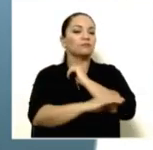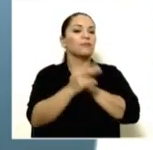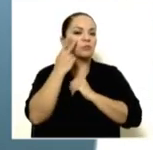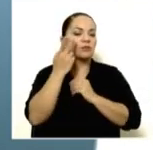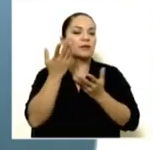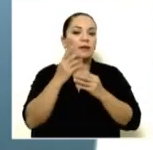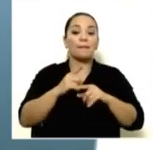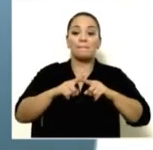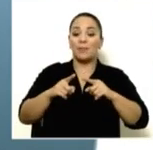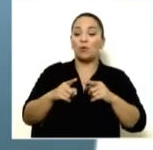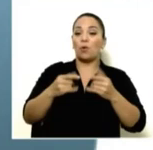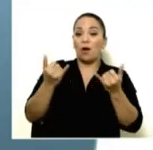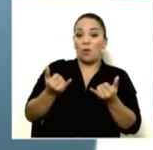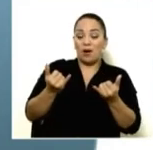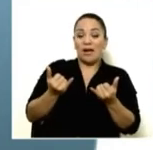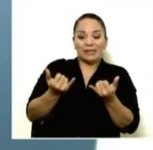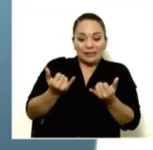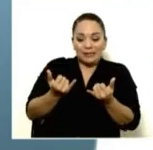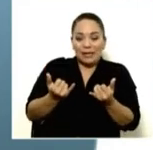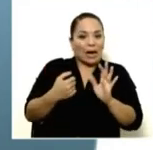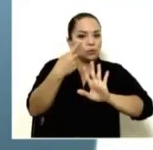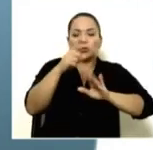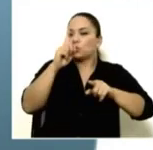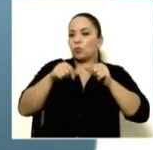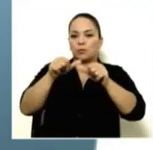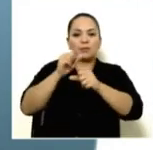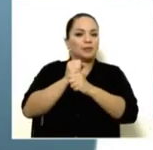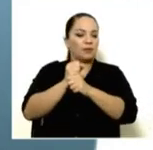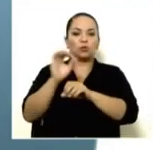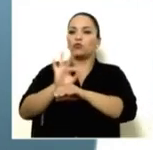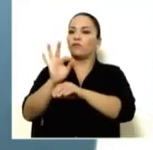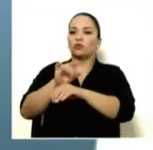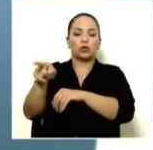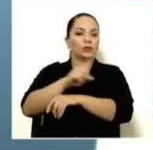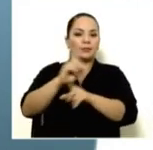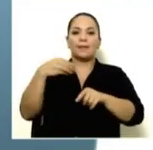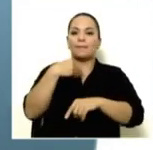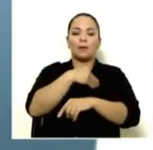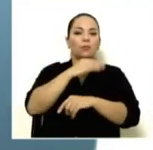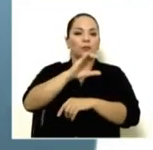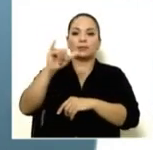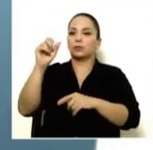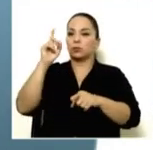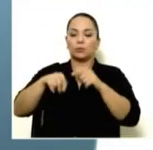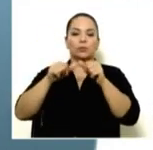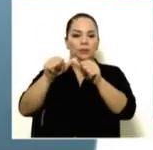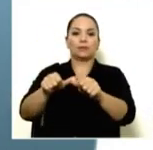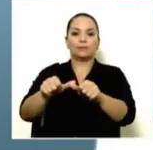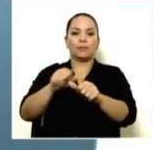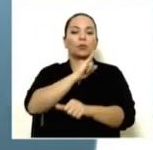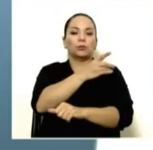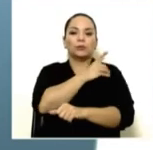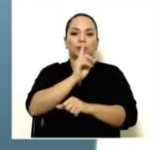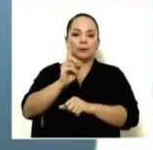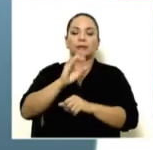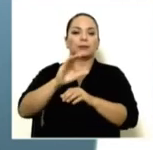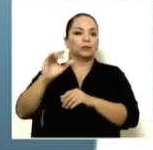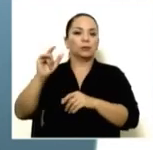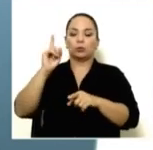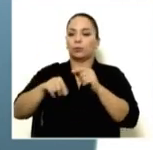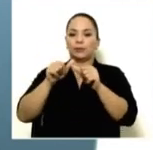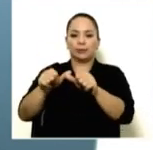estamos suspendiendo de manera inmediata de sus funciones como miembros de la Junta Directiva de la Caja